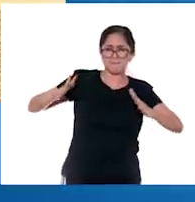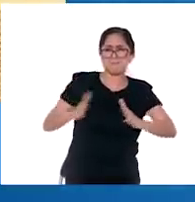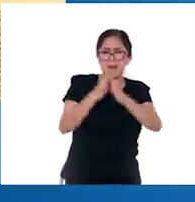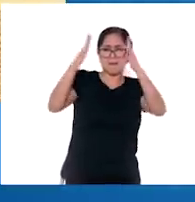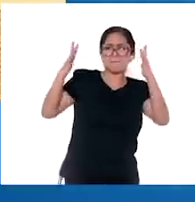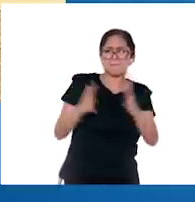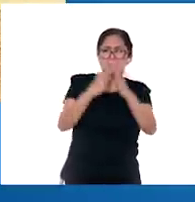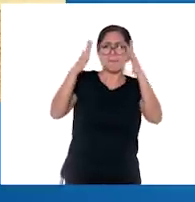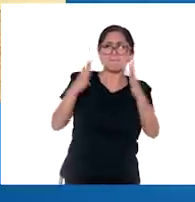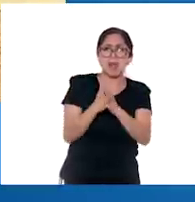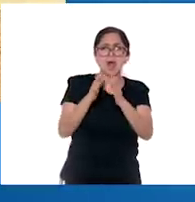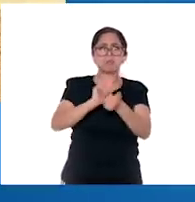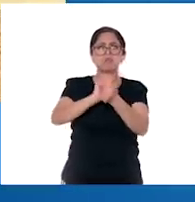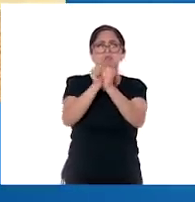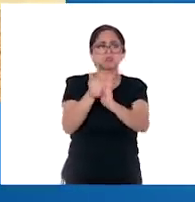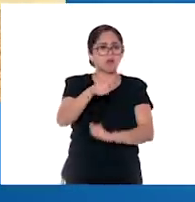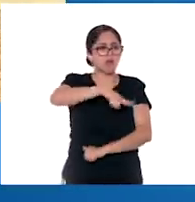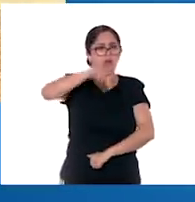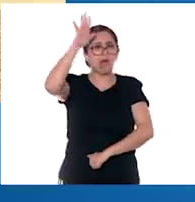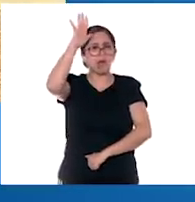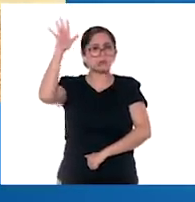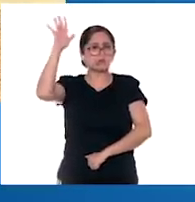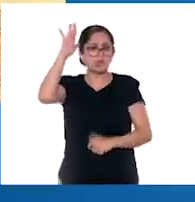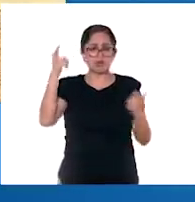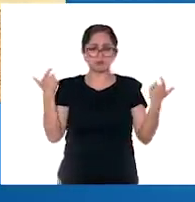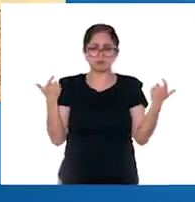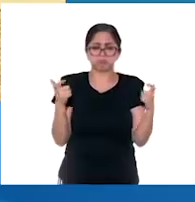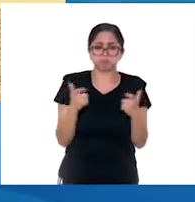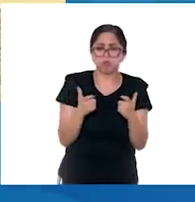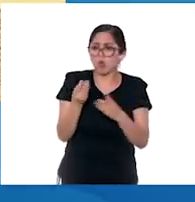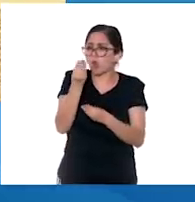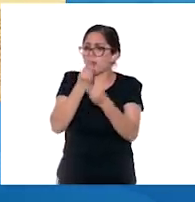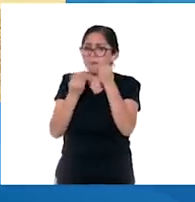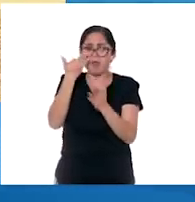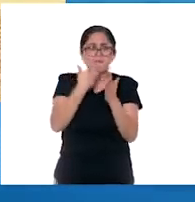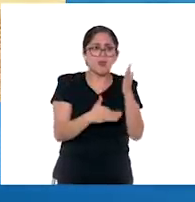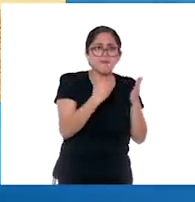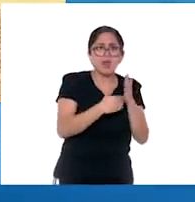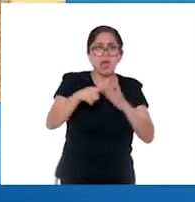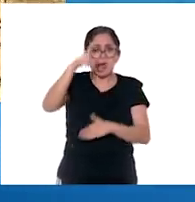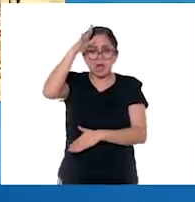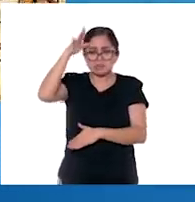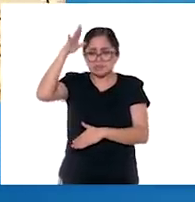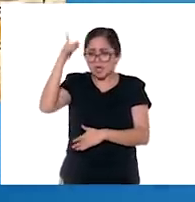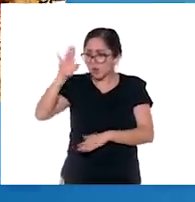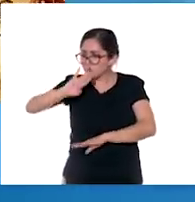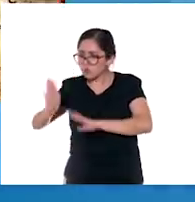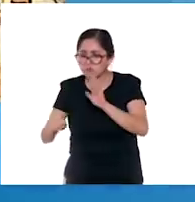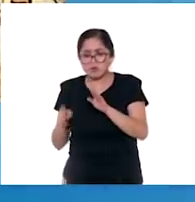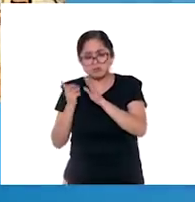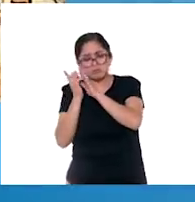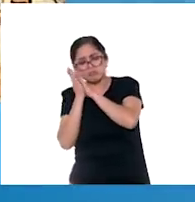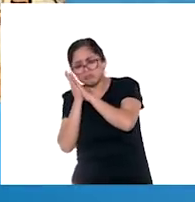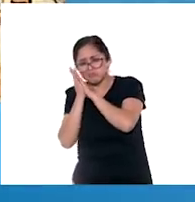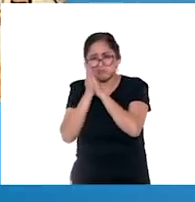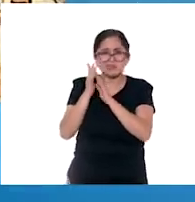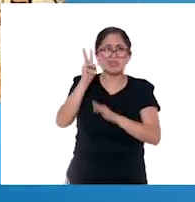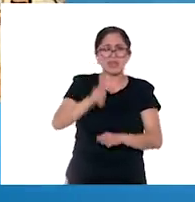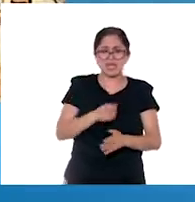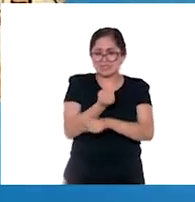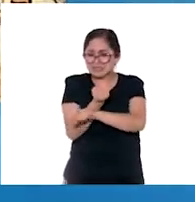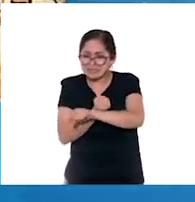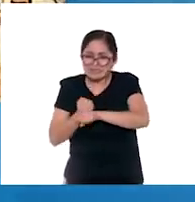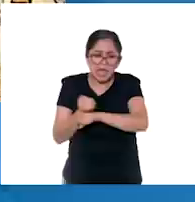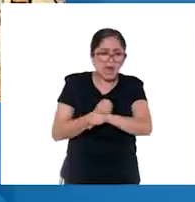combates, se fue debilitando el Imperio Azteca. Se agotaron los alimentos y los aztecas dormían entre los muertos, aterrorizados entre calles llenas de sangre.